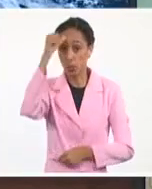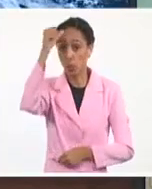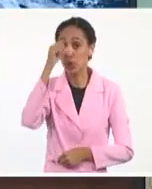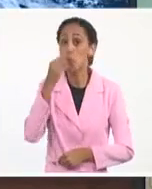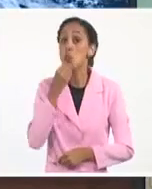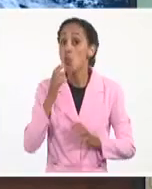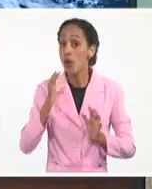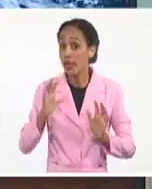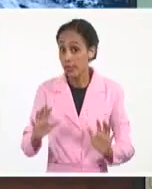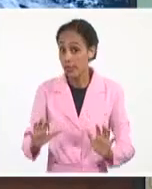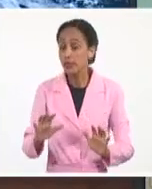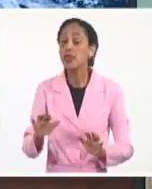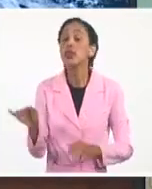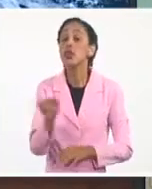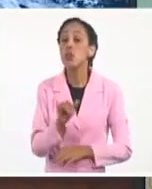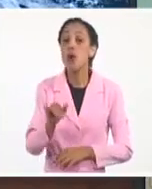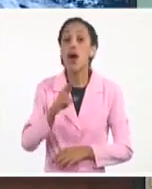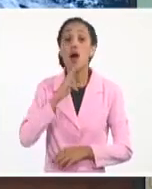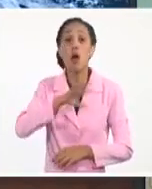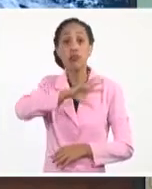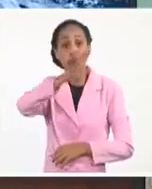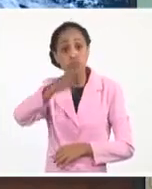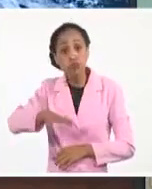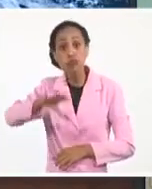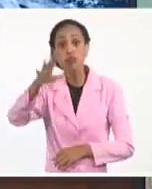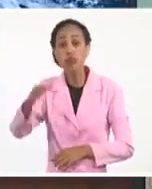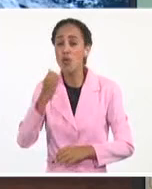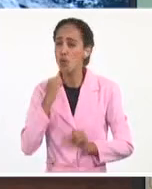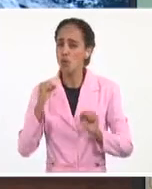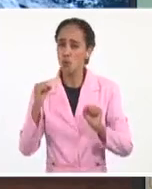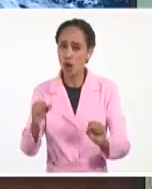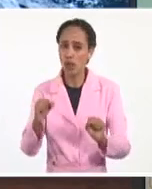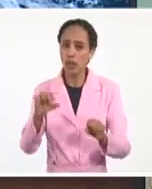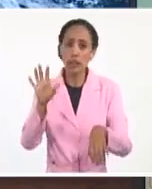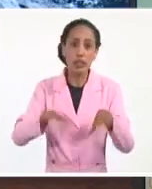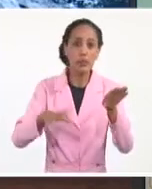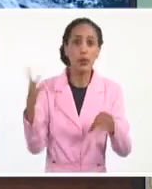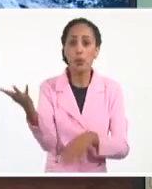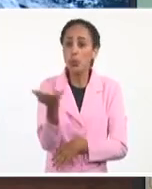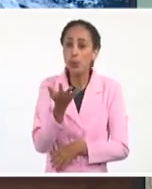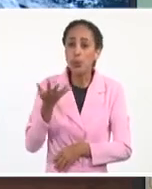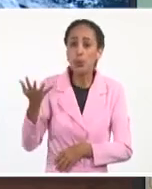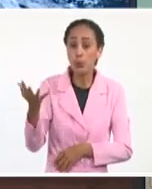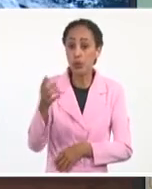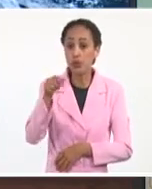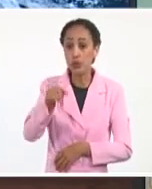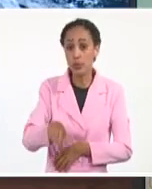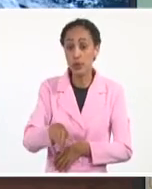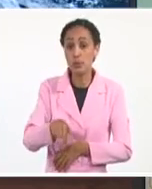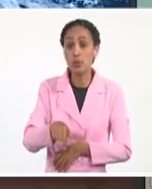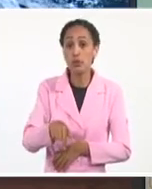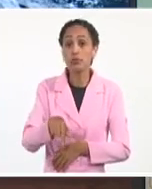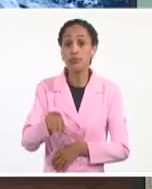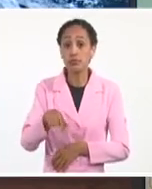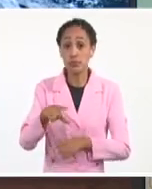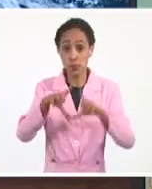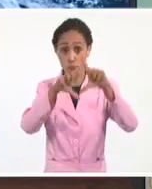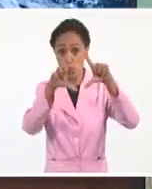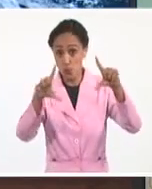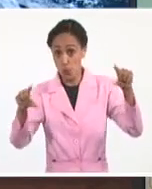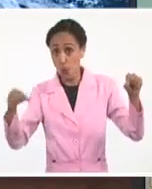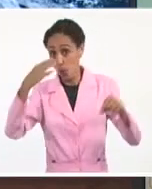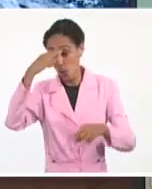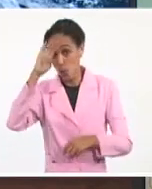Y fuertes marejadas que se van generando con los vientos. Esas fuertes marejadas desde Cabo Cruz hasta Punta de Maicí, olas de